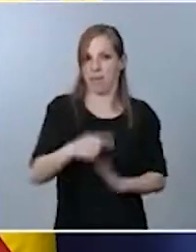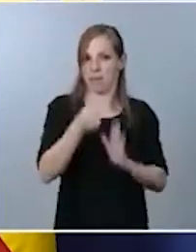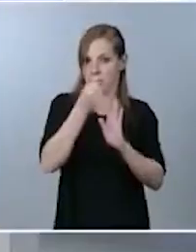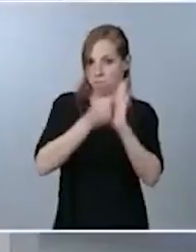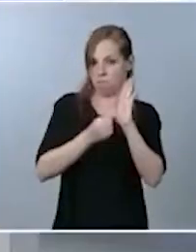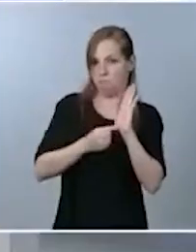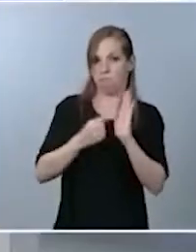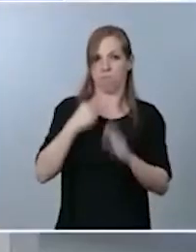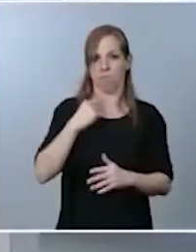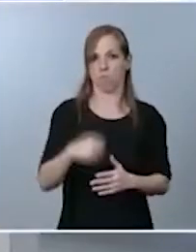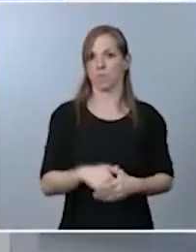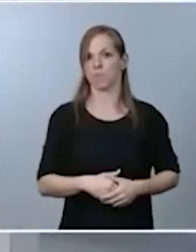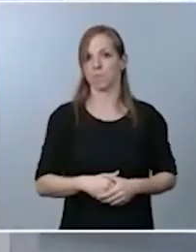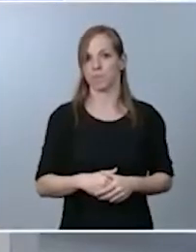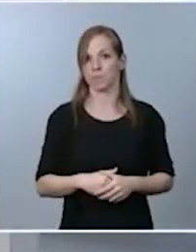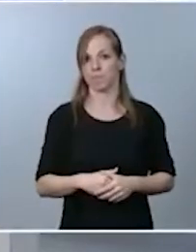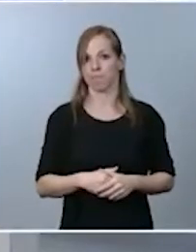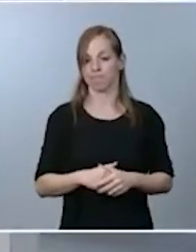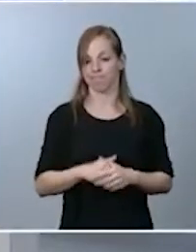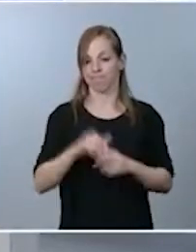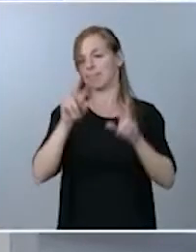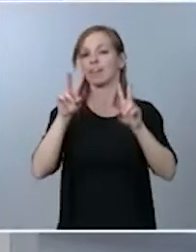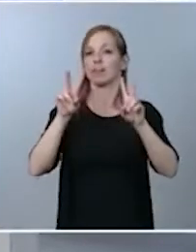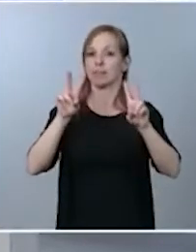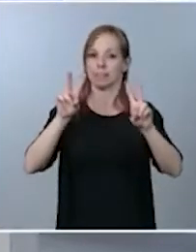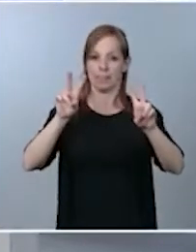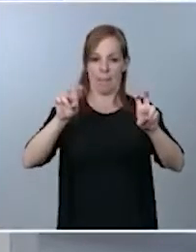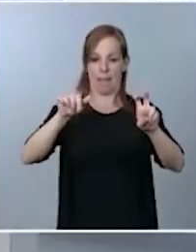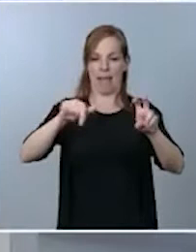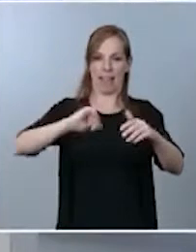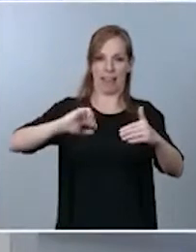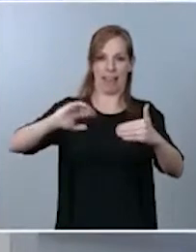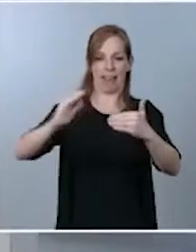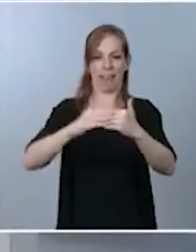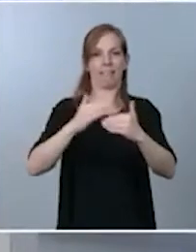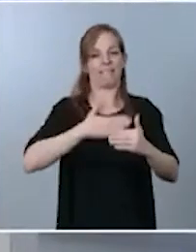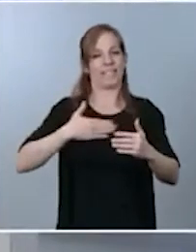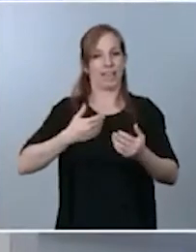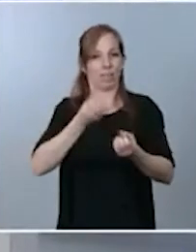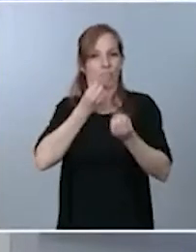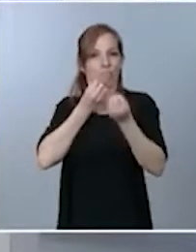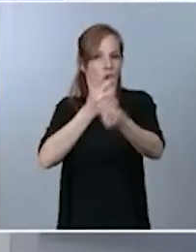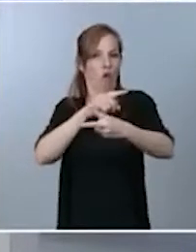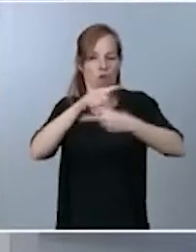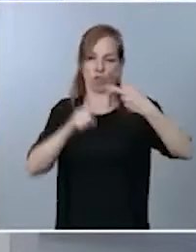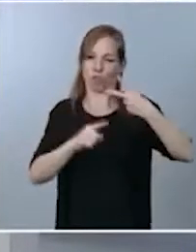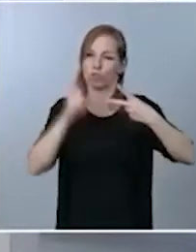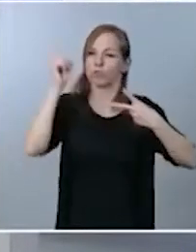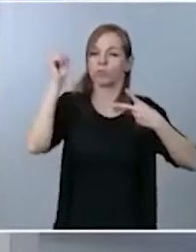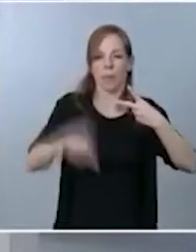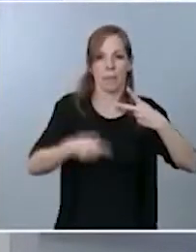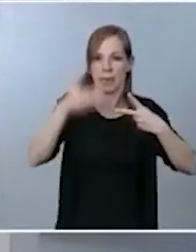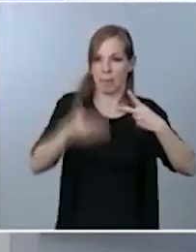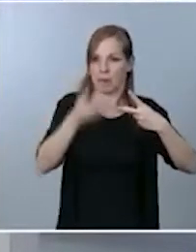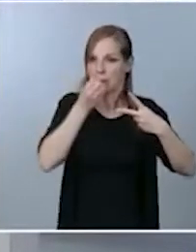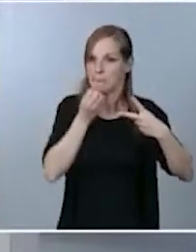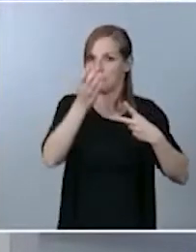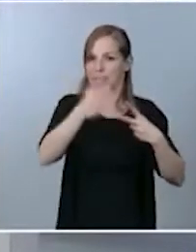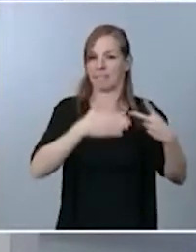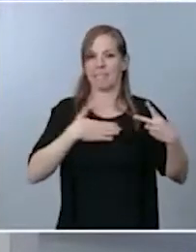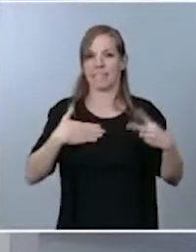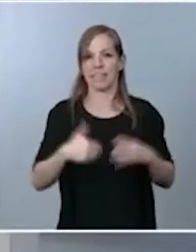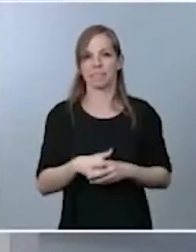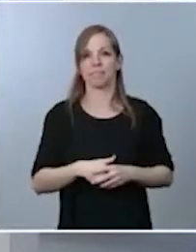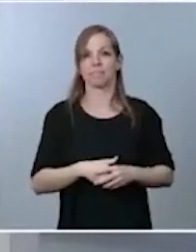Para cerrar este capítulo, quiero destacar también otros dos puntos que considero igualmente relevantes. Por un lado, la sanción